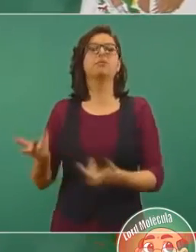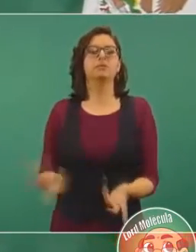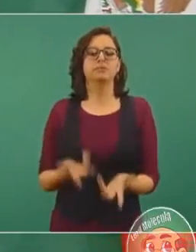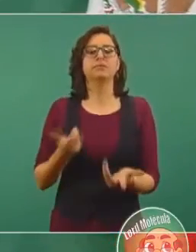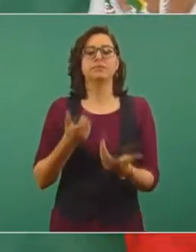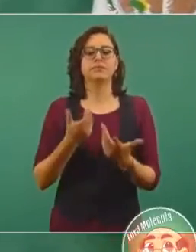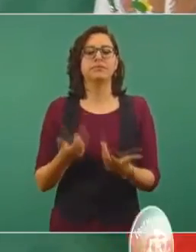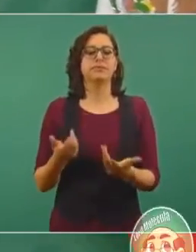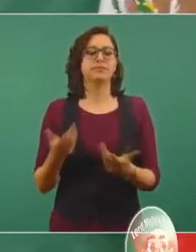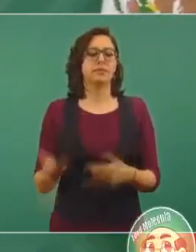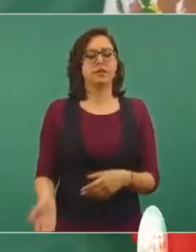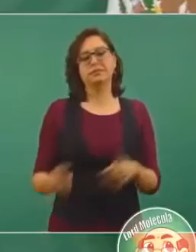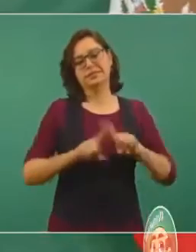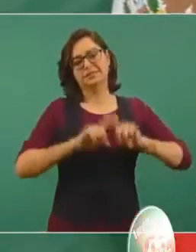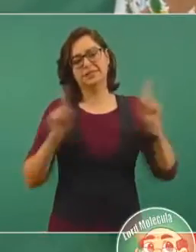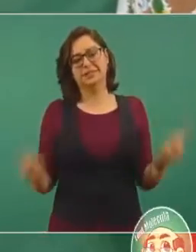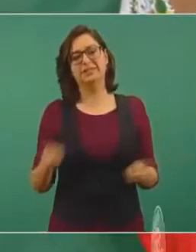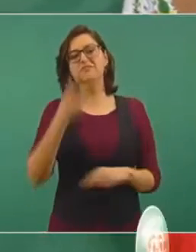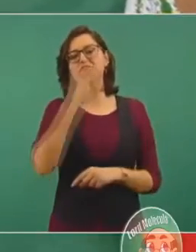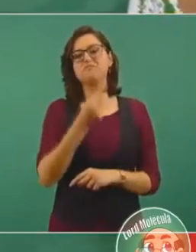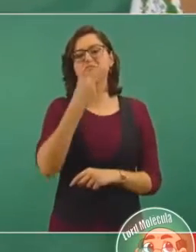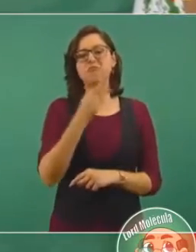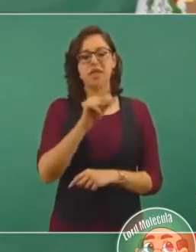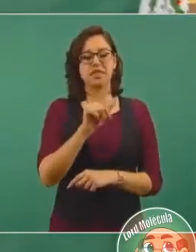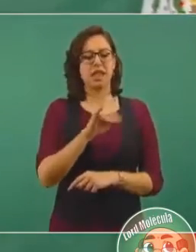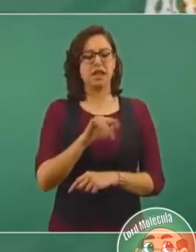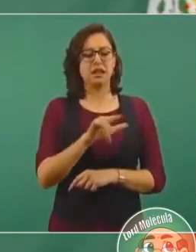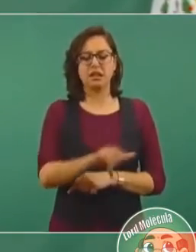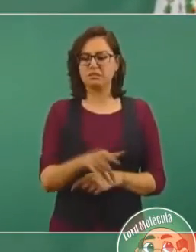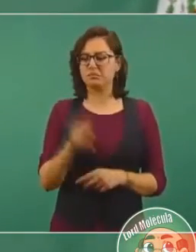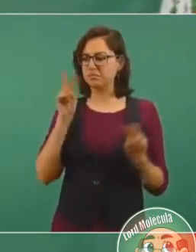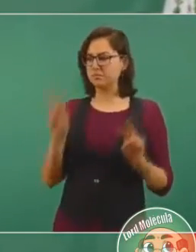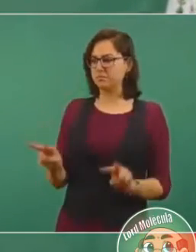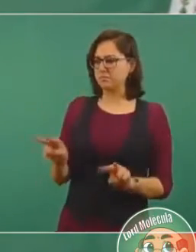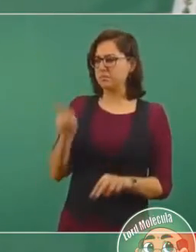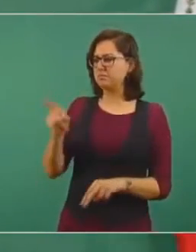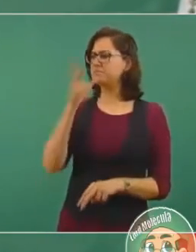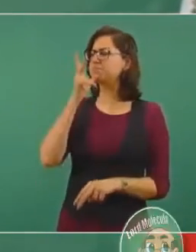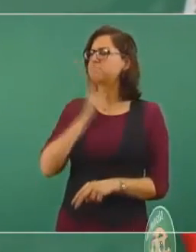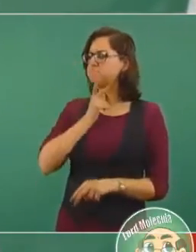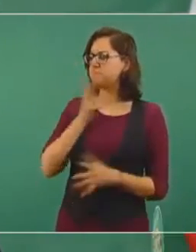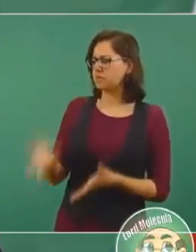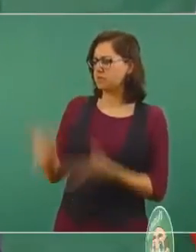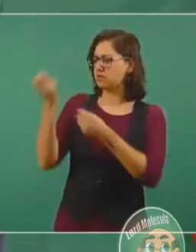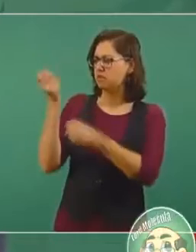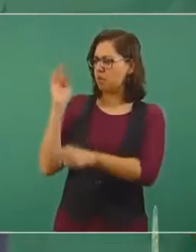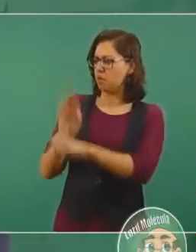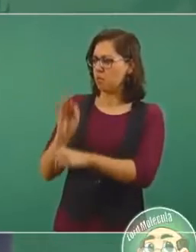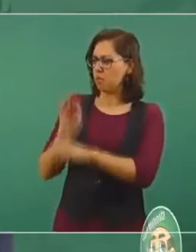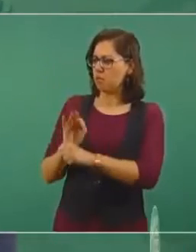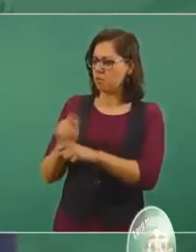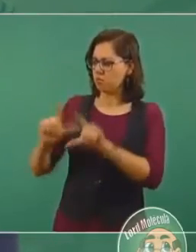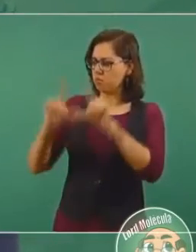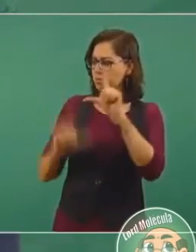este embajador Daniel entendió muy bien el por qué el general Cárdenas